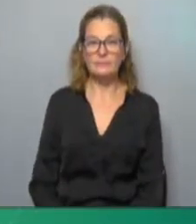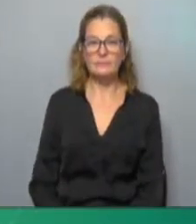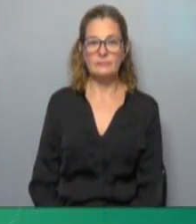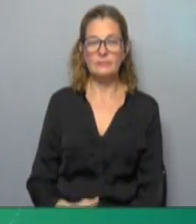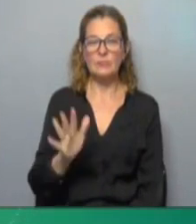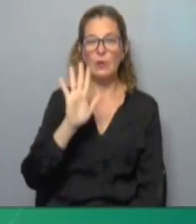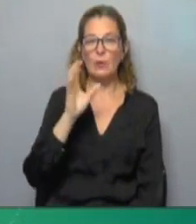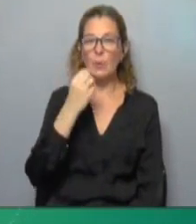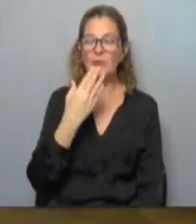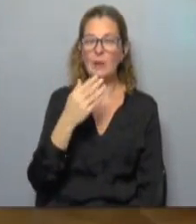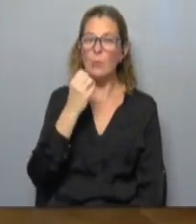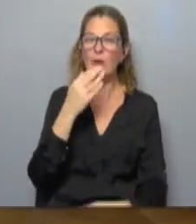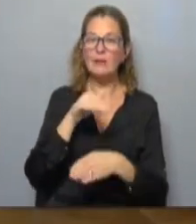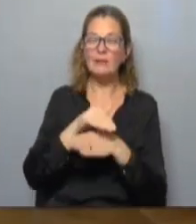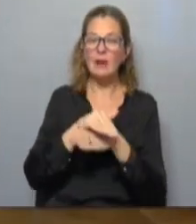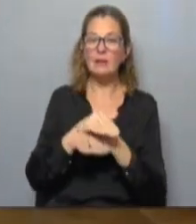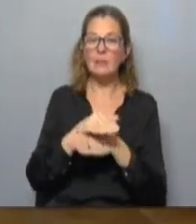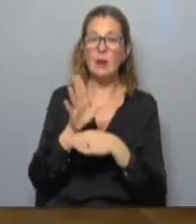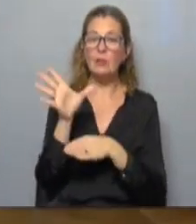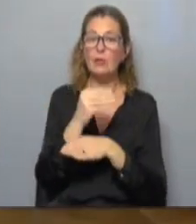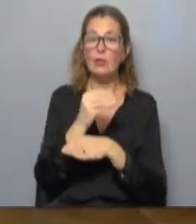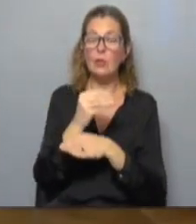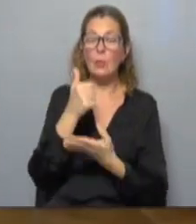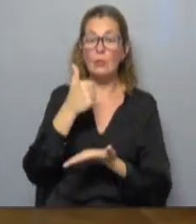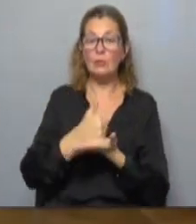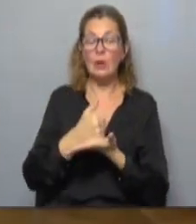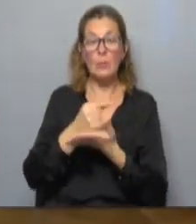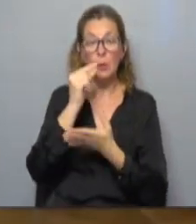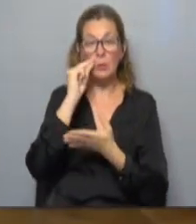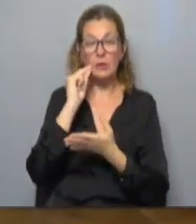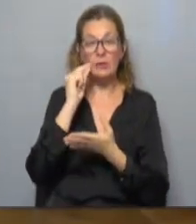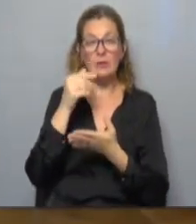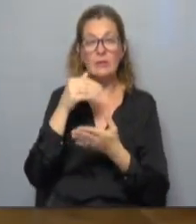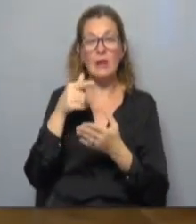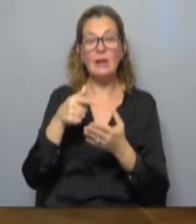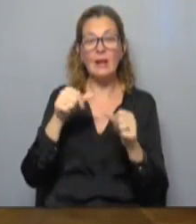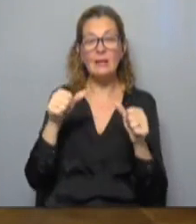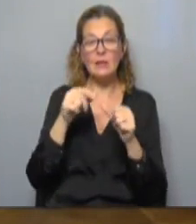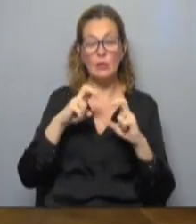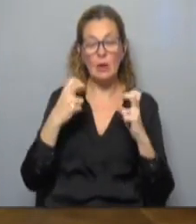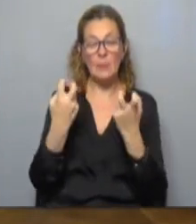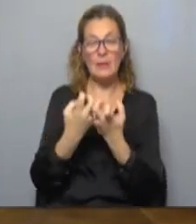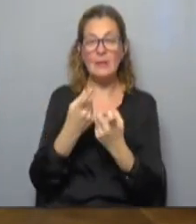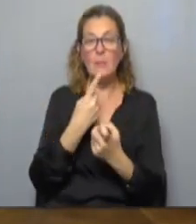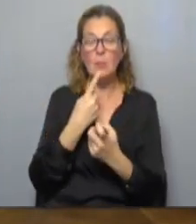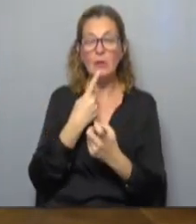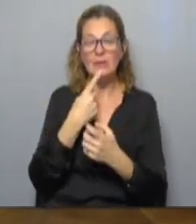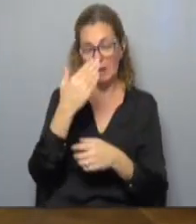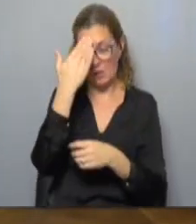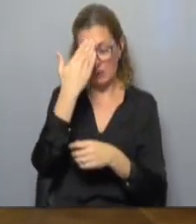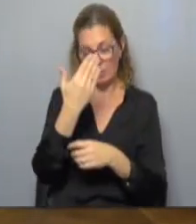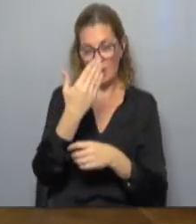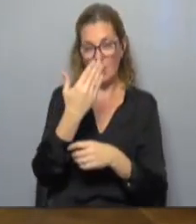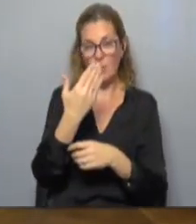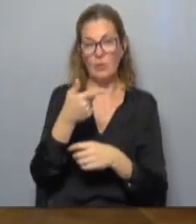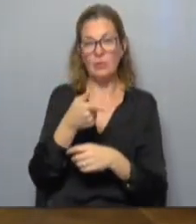Hola Martín, ¿qué tal? Muy buenas tardes para ti. Para la audiencia nos encontramos en la huesa de Seregni donde se está desarrollando una mesa política nacional del Frente Amplio.